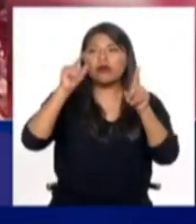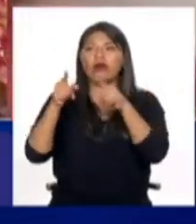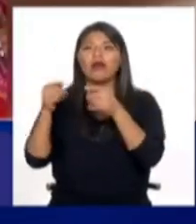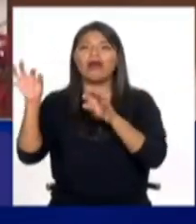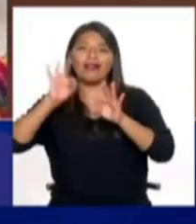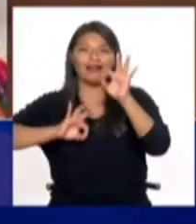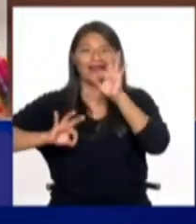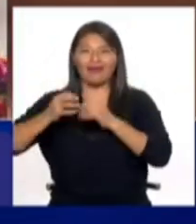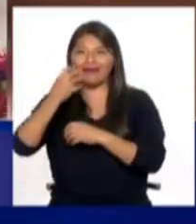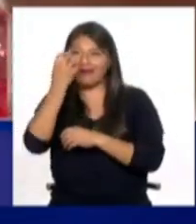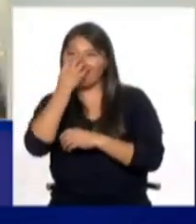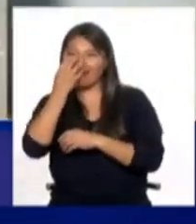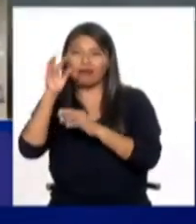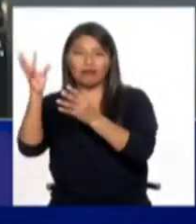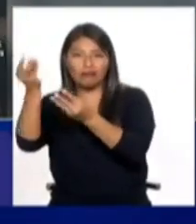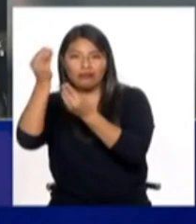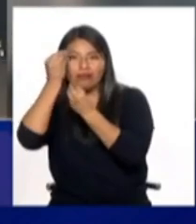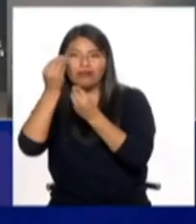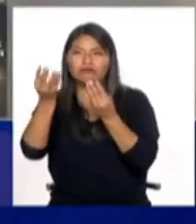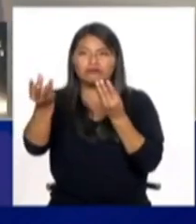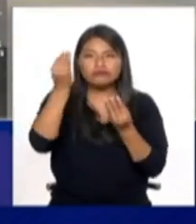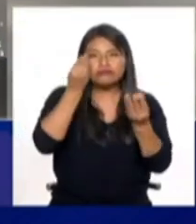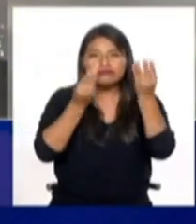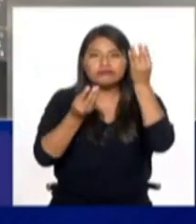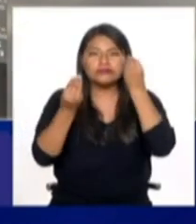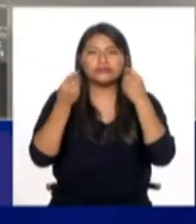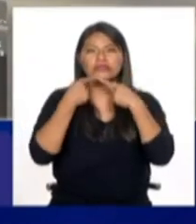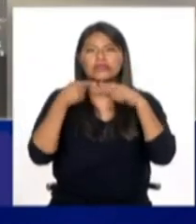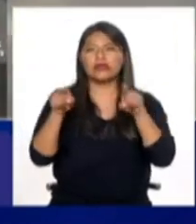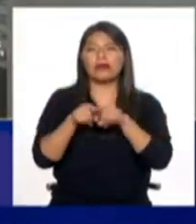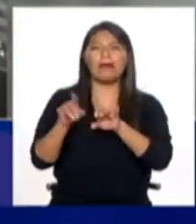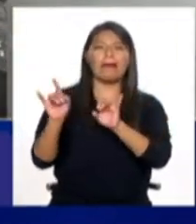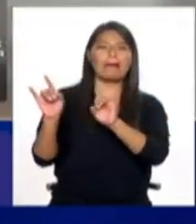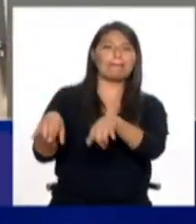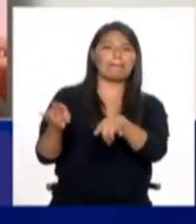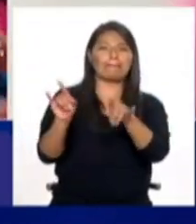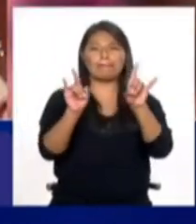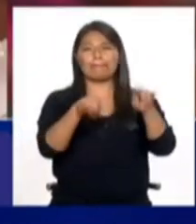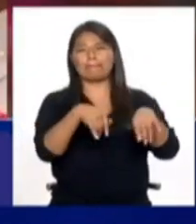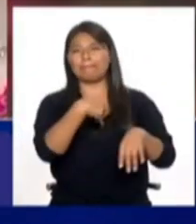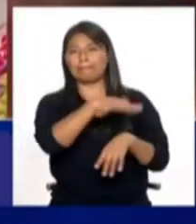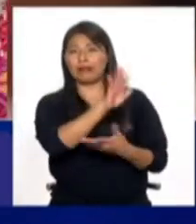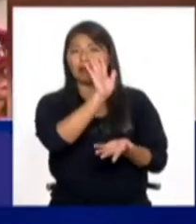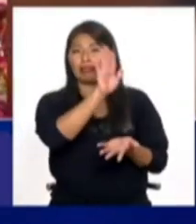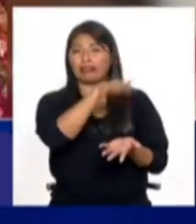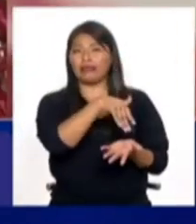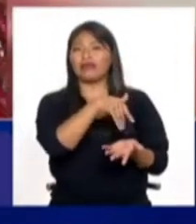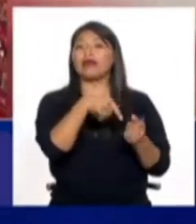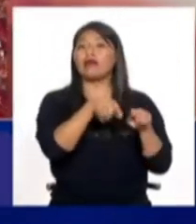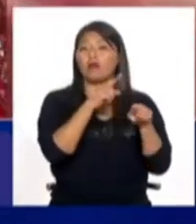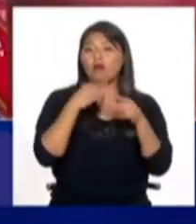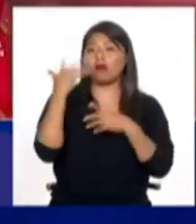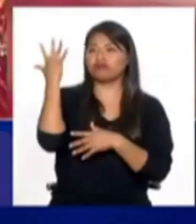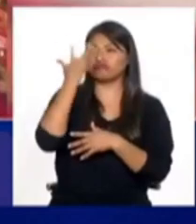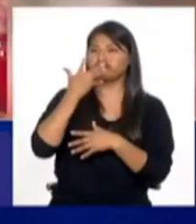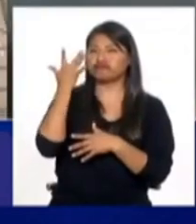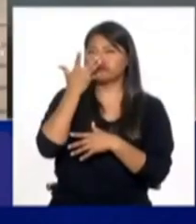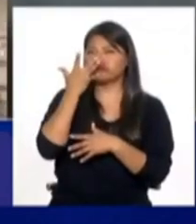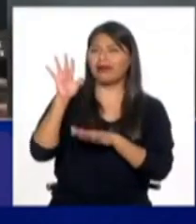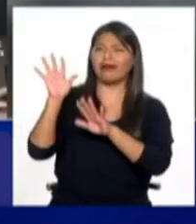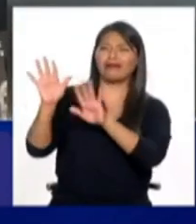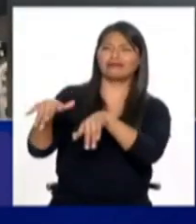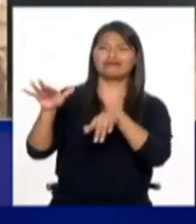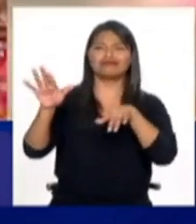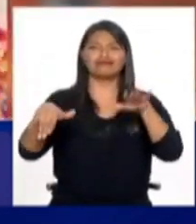que han normalizado la ridiculización a las personas andinas y también afroperuanas. Entonces,